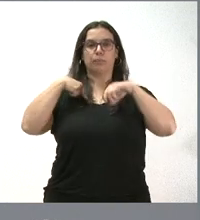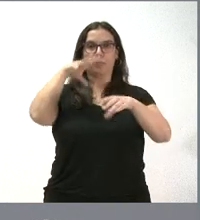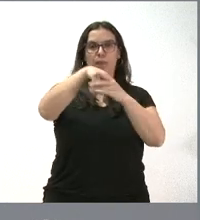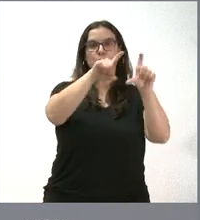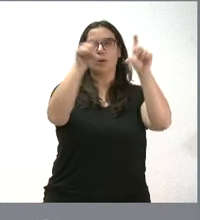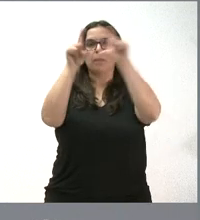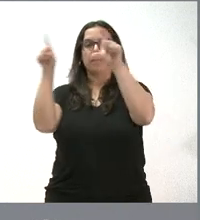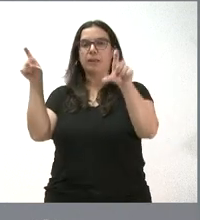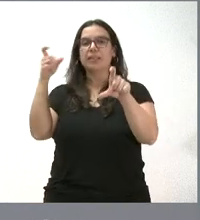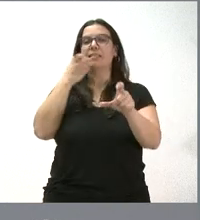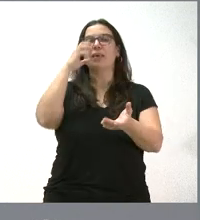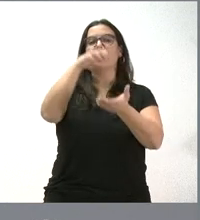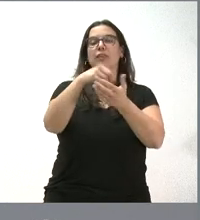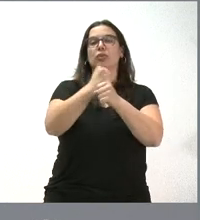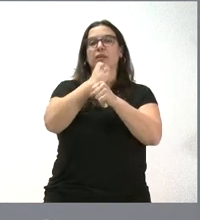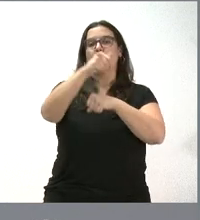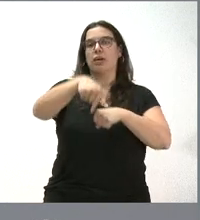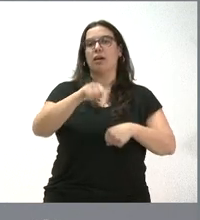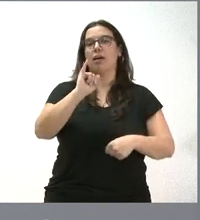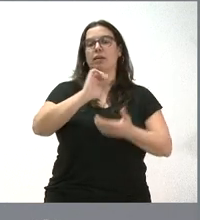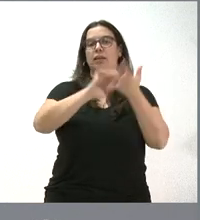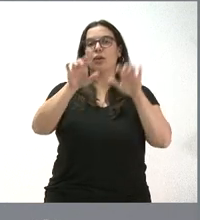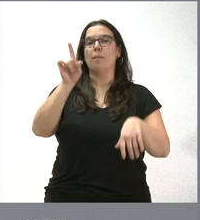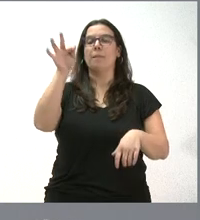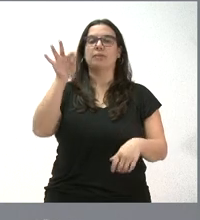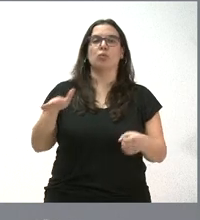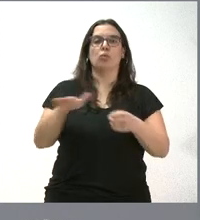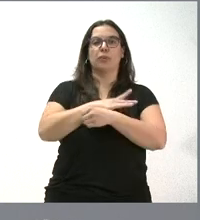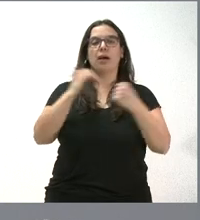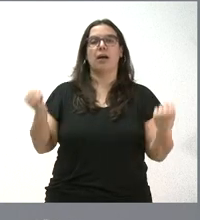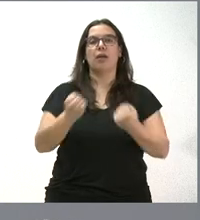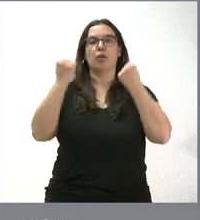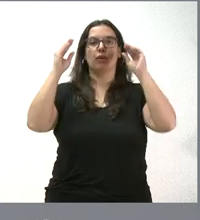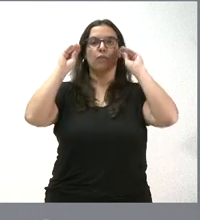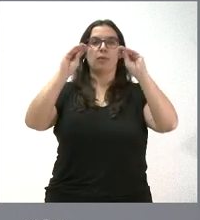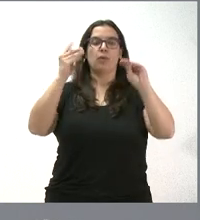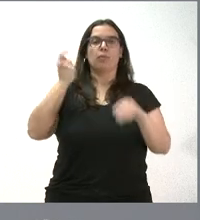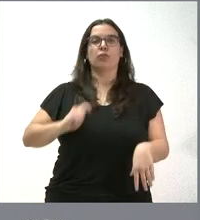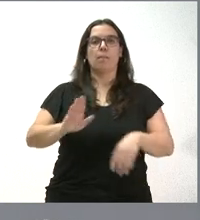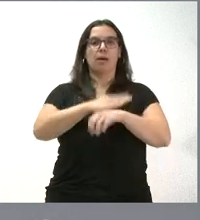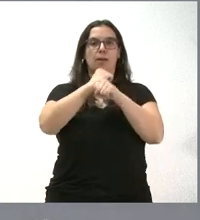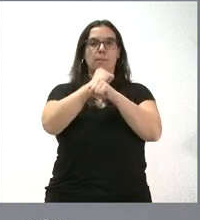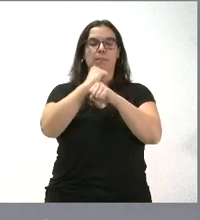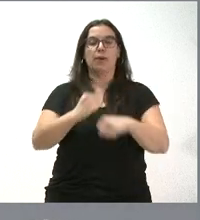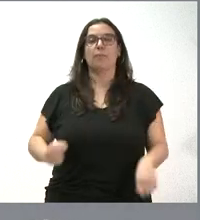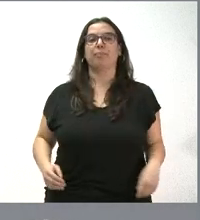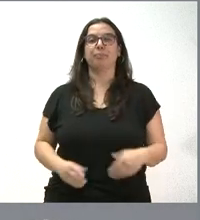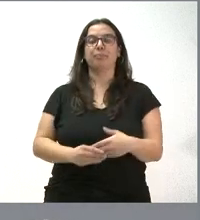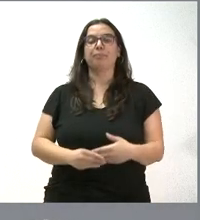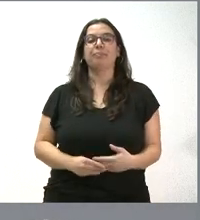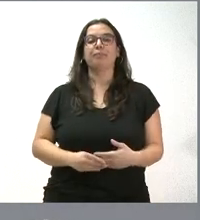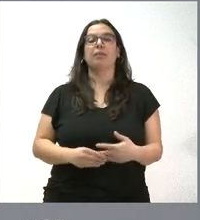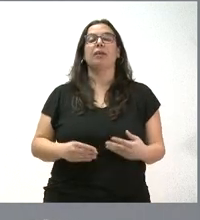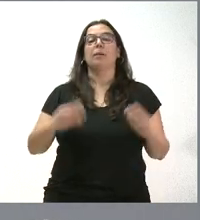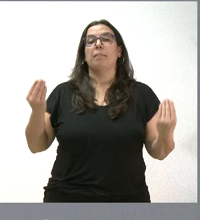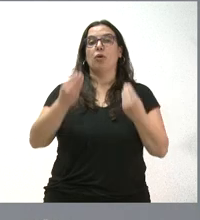con centros de trabajo en Castilla y León y financiar las acciones de formación profesional para el empleo. Mejorar la formación de los trabajadores es un elemento